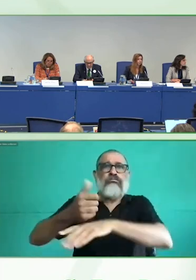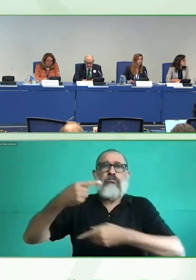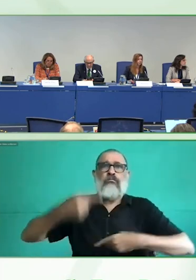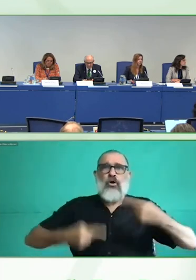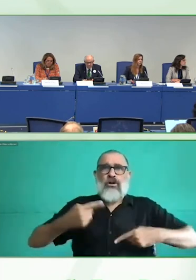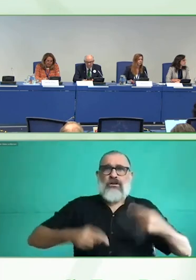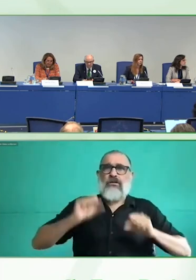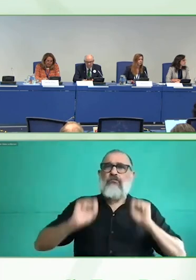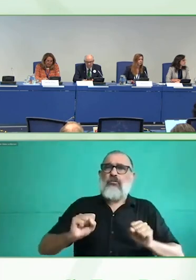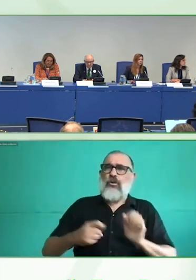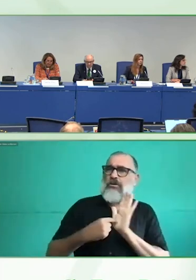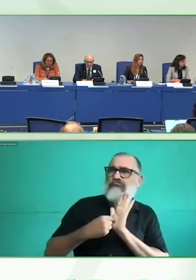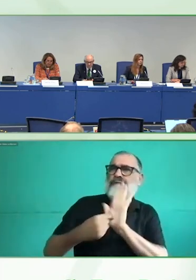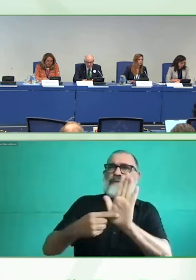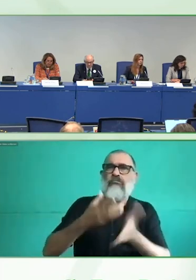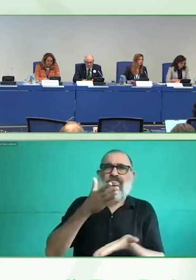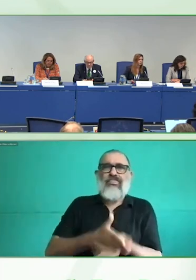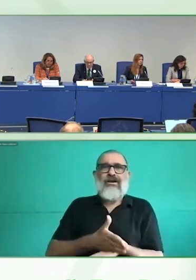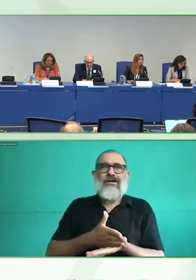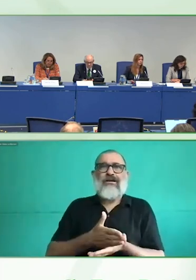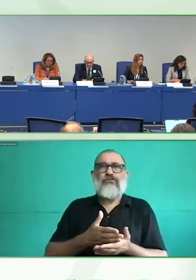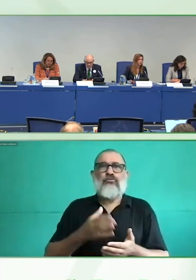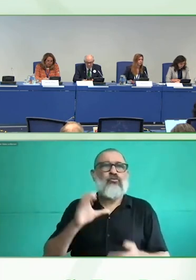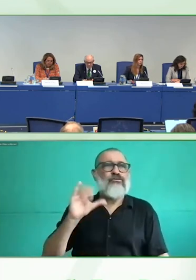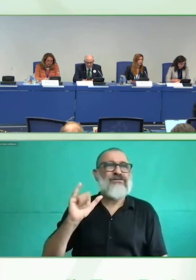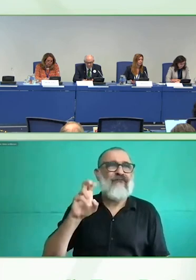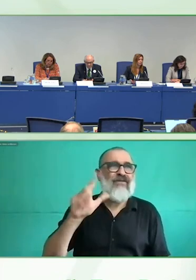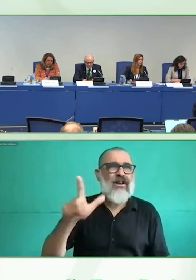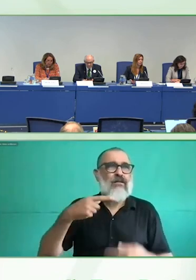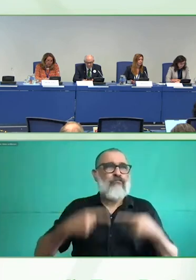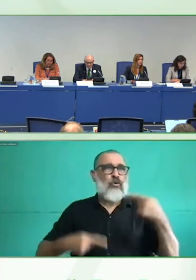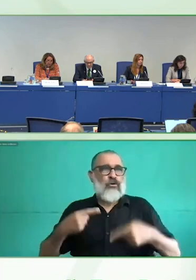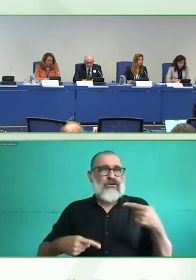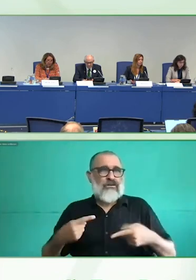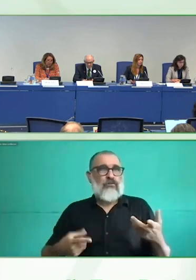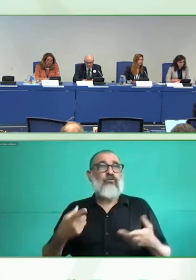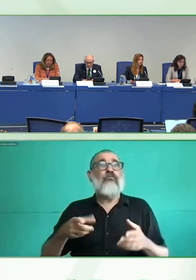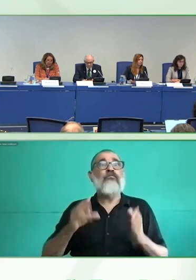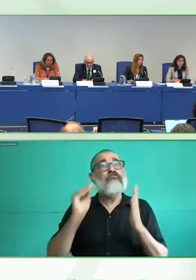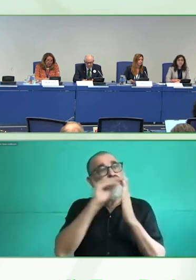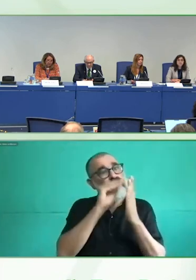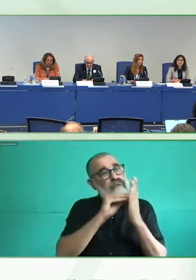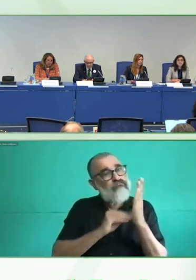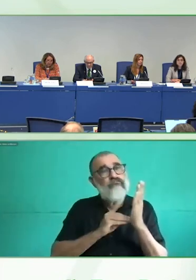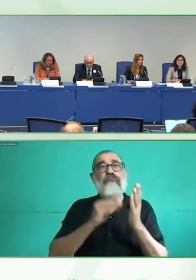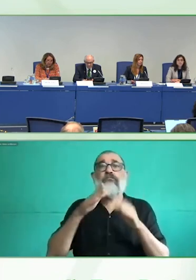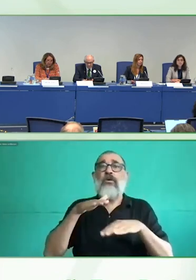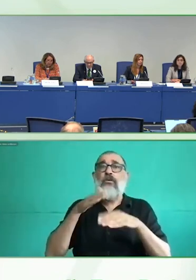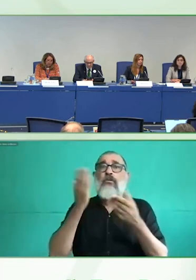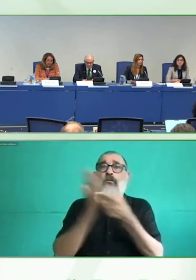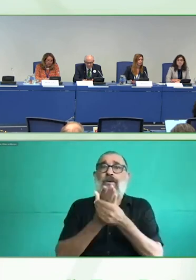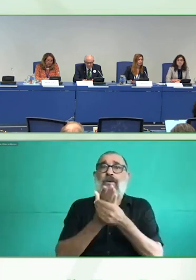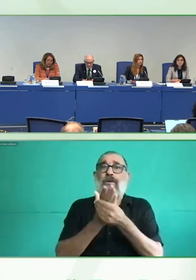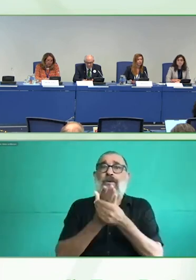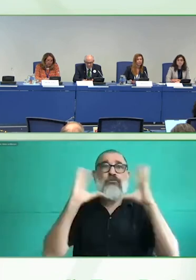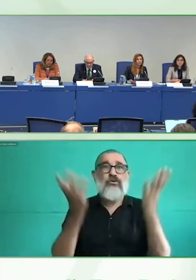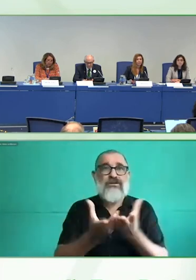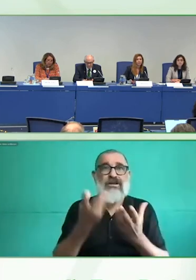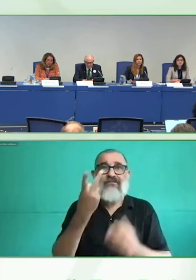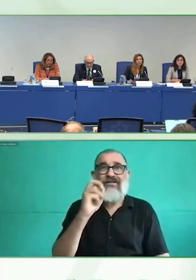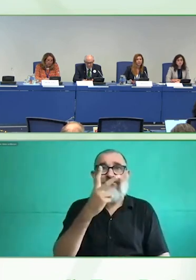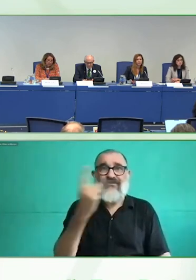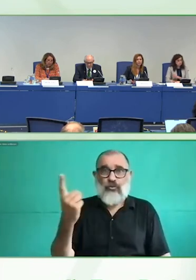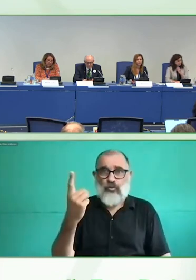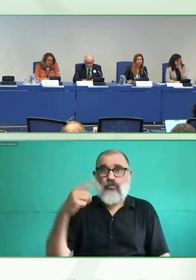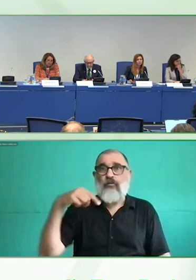tienen menos años de educación, participan menos en el mercado laboral, tienen mayores probabilidades de vivir en hogares que son más pobres y en